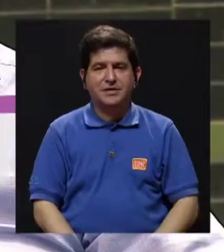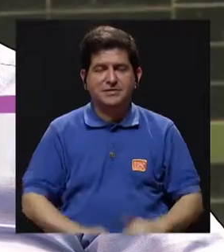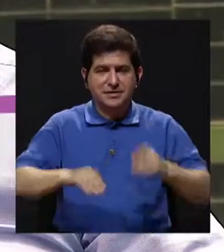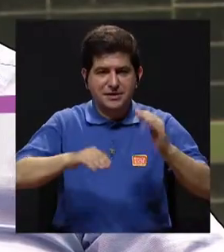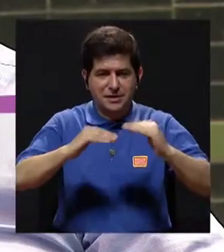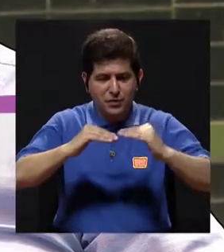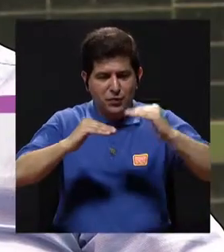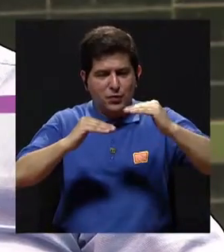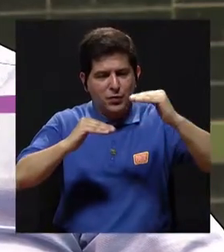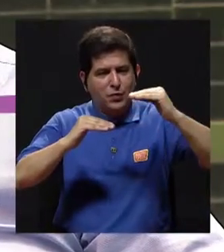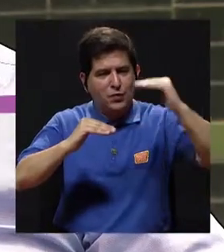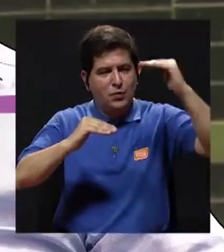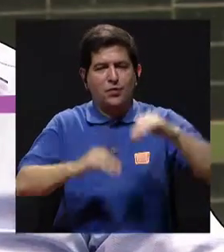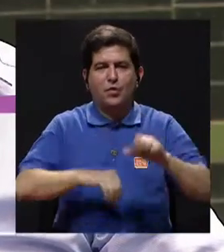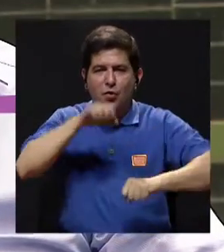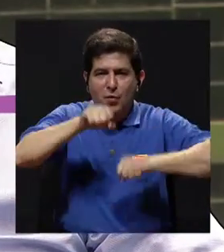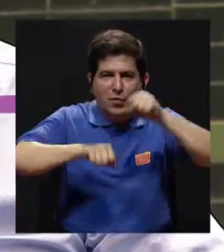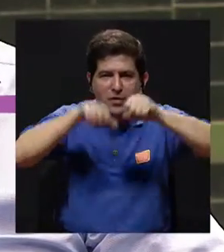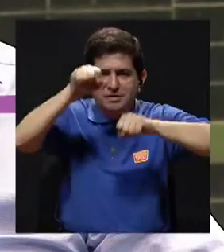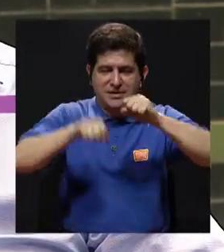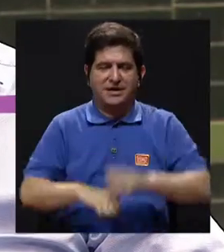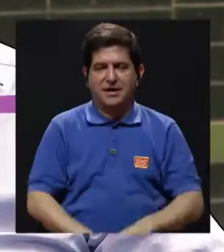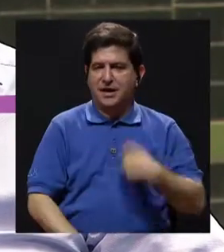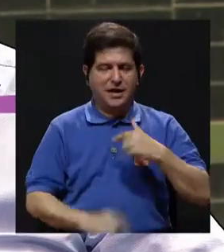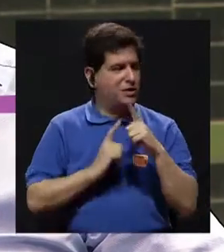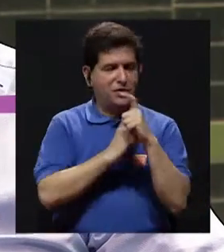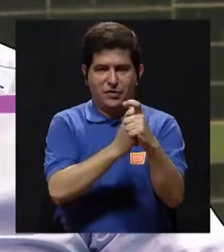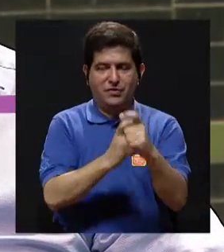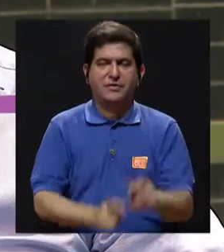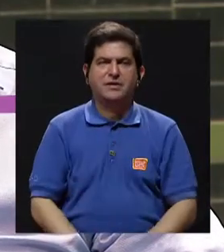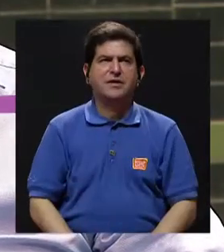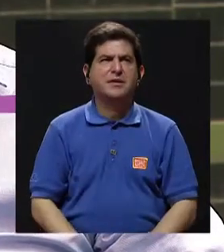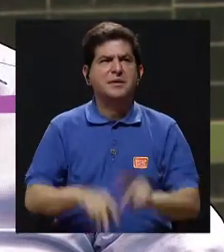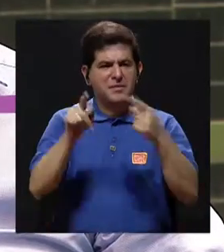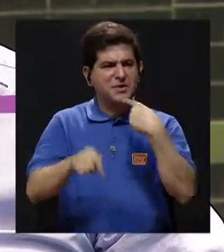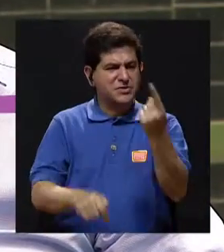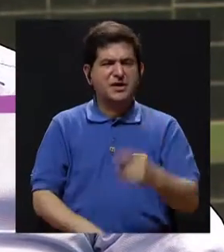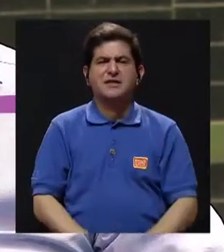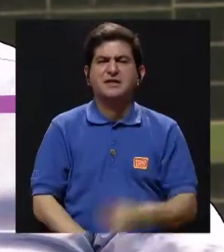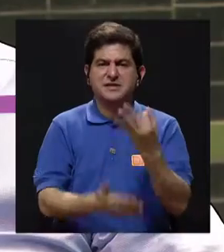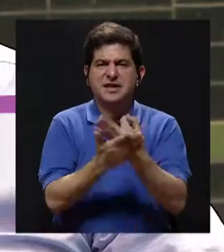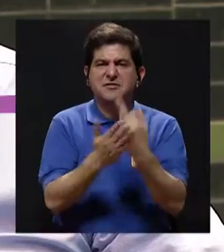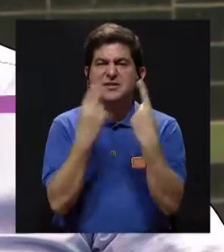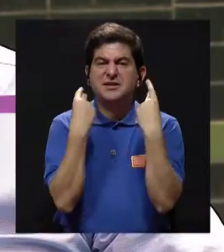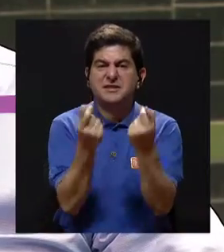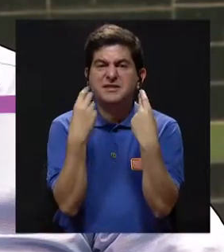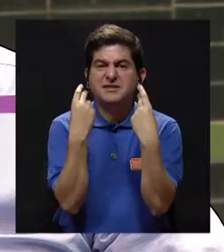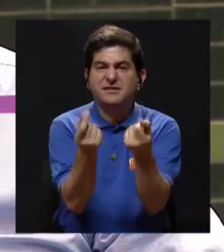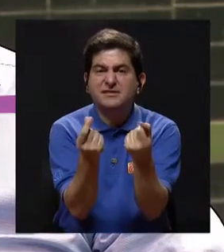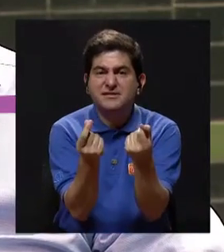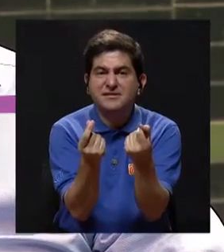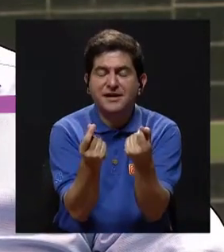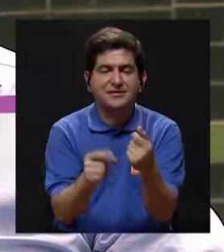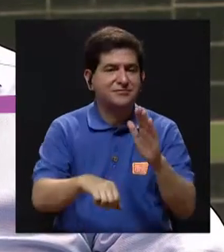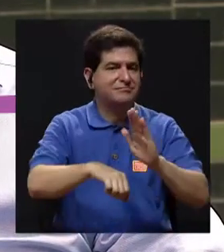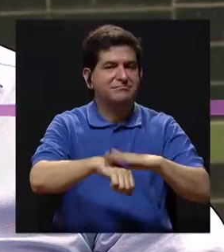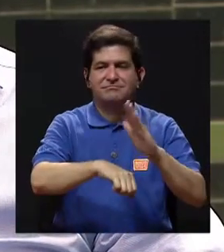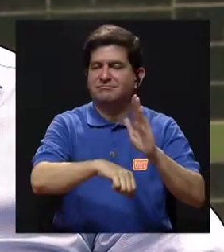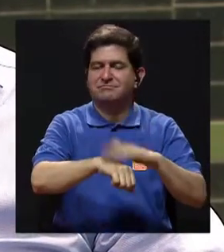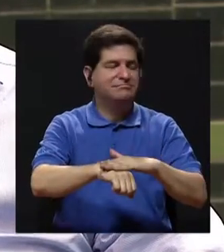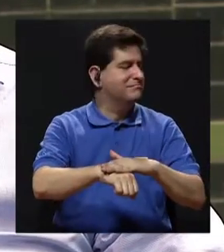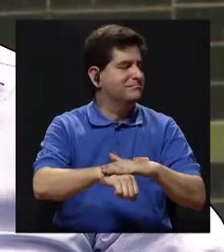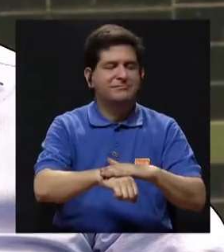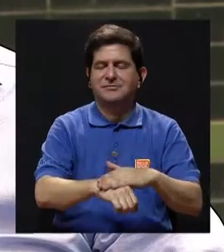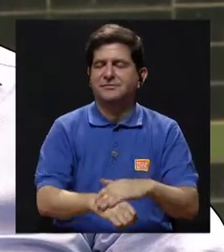Voy subiendo poco a poco y no voy a correr. Dice alguien por ahí que las finanzas apresuradas no permiten que